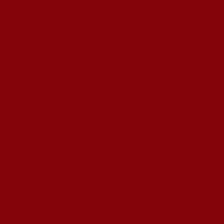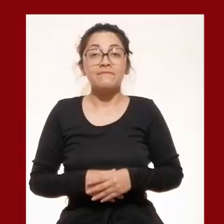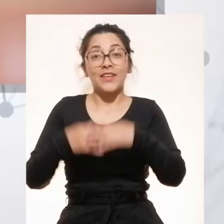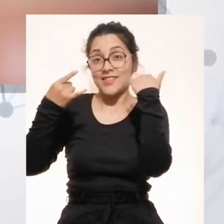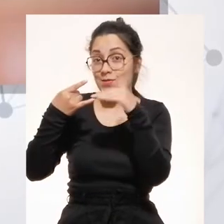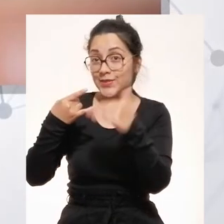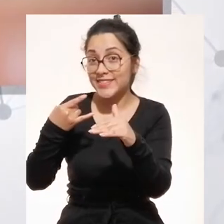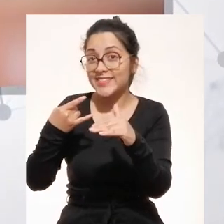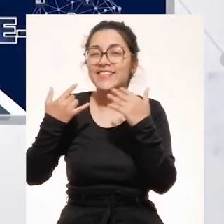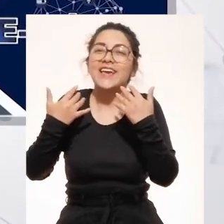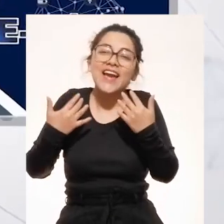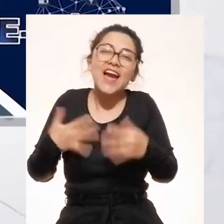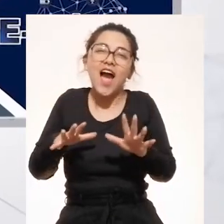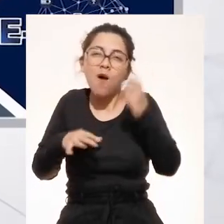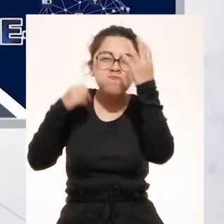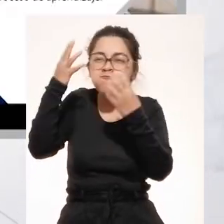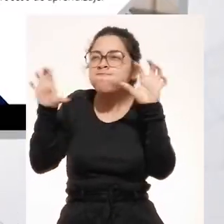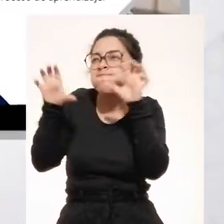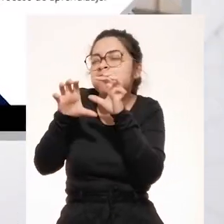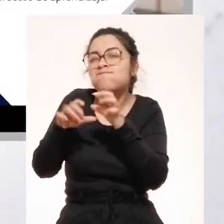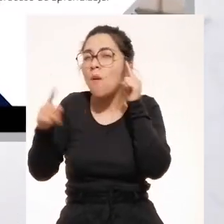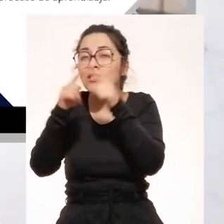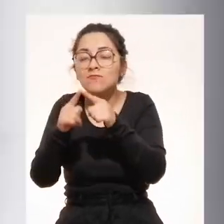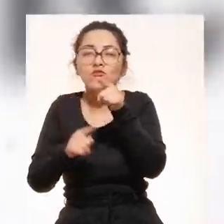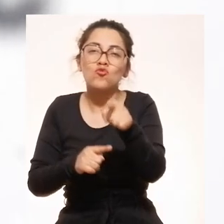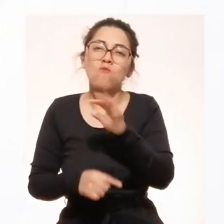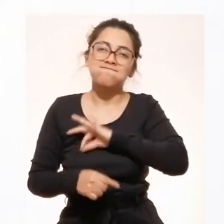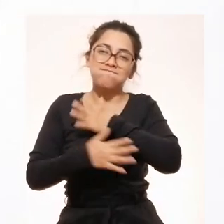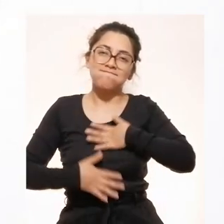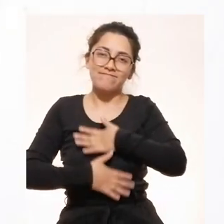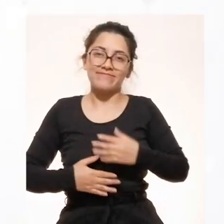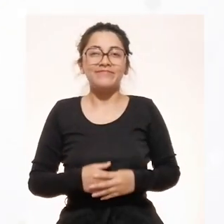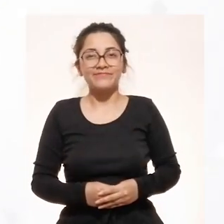En DUTIG hemos innovado pensando en ti.